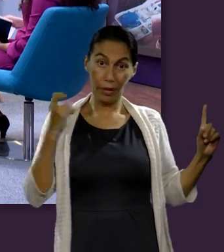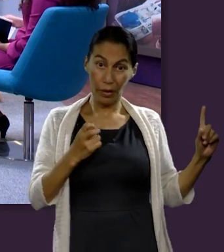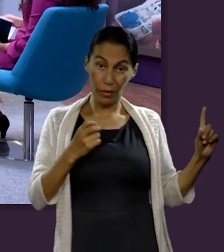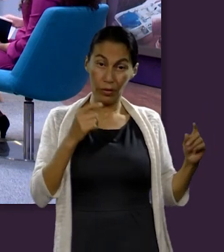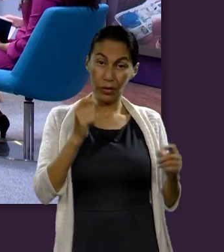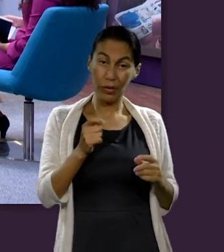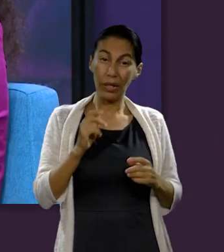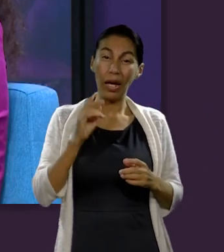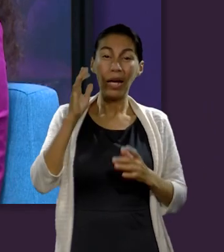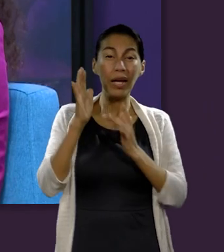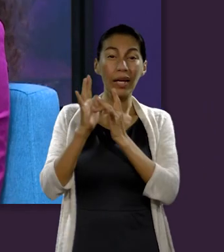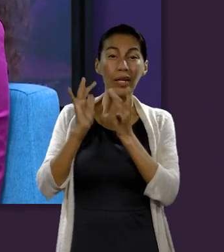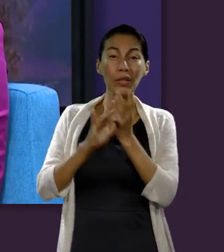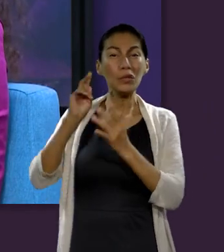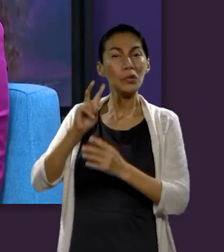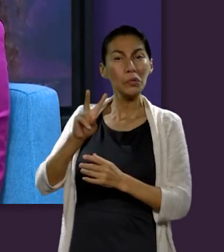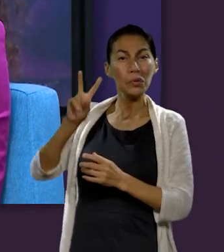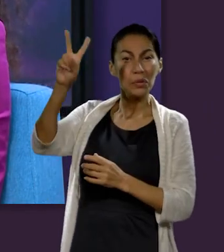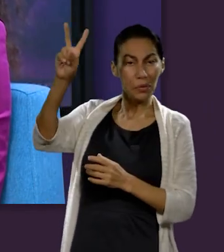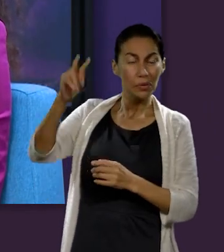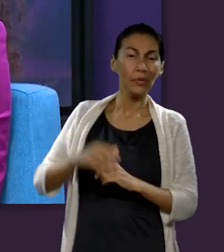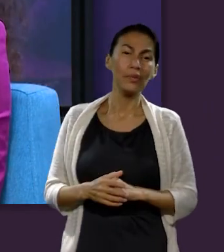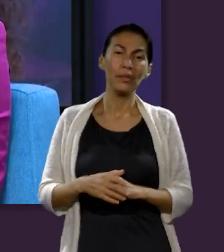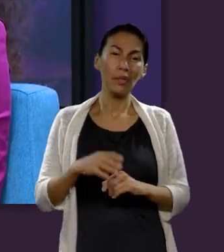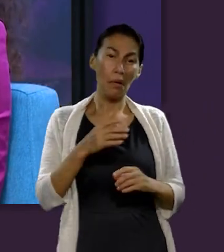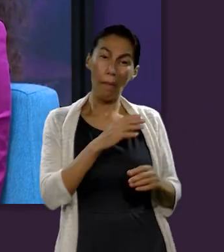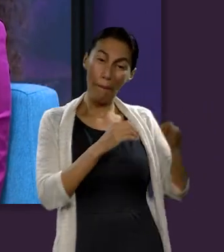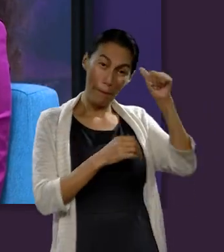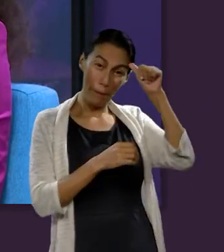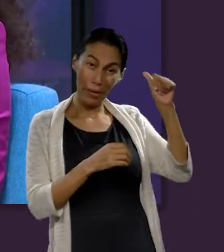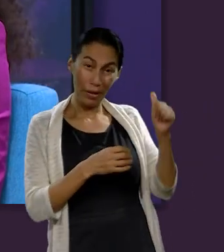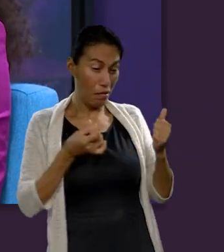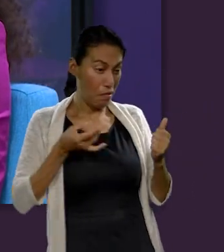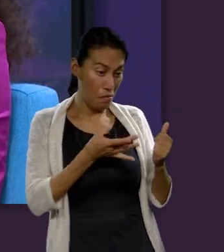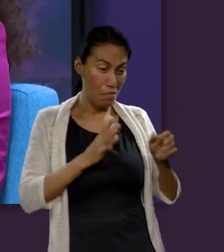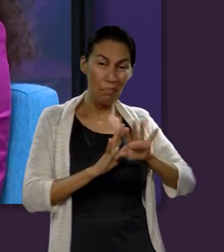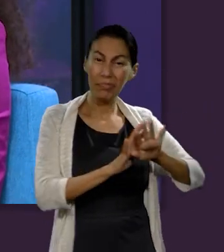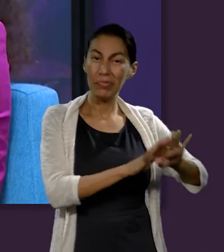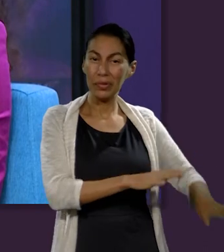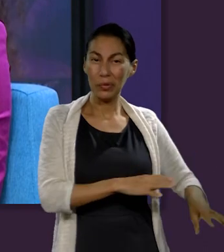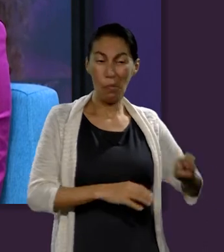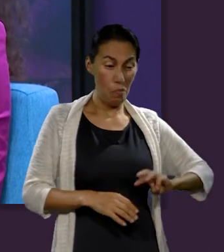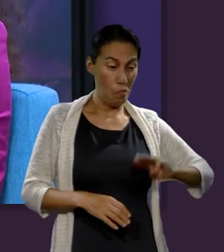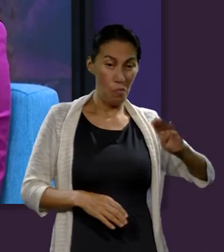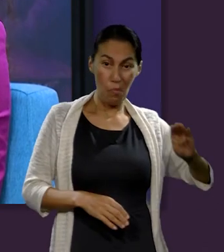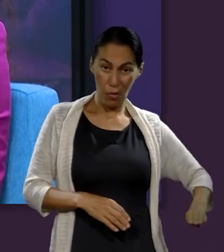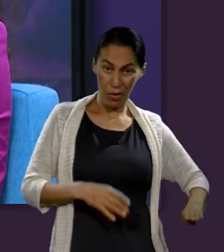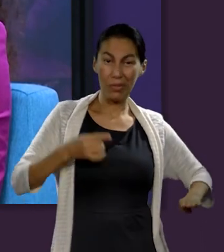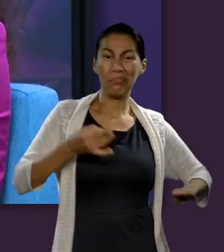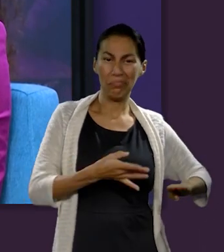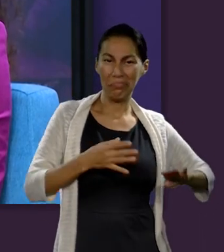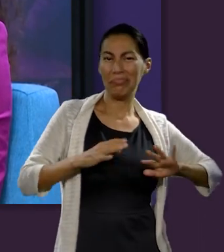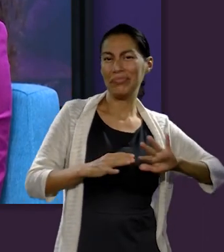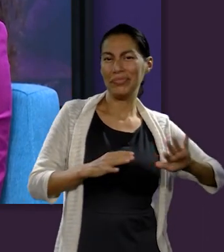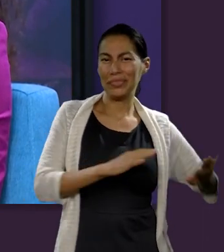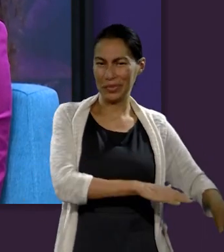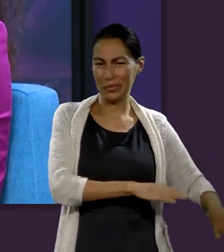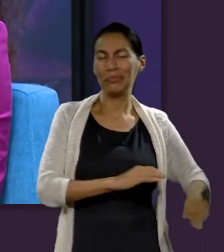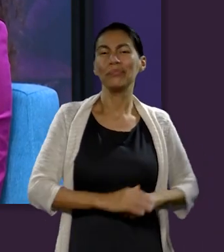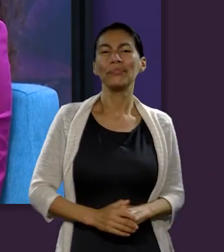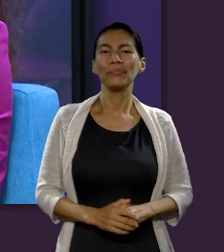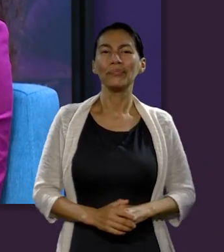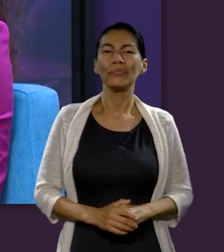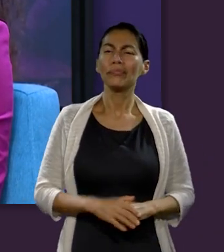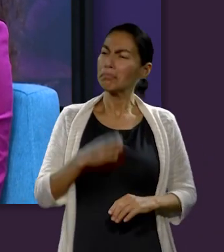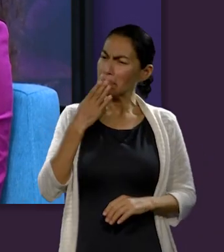prueba de la futura victoria de Cristo sobre el pecado, y no solo sobre el pecado, sino también sobre la muerte. Muy bien,